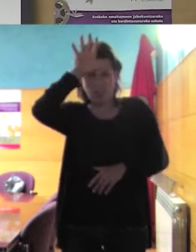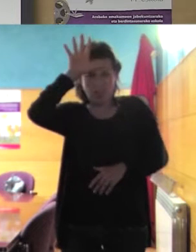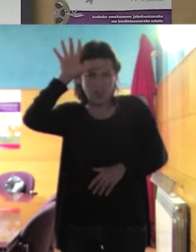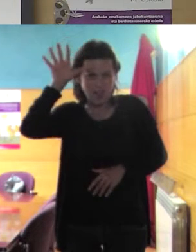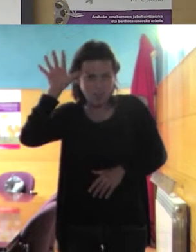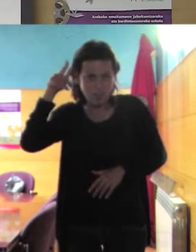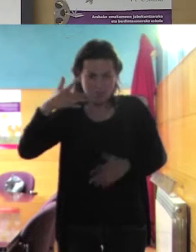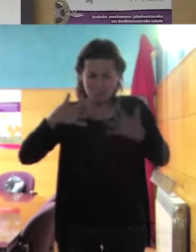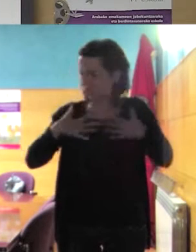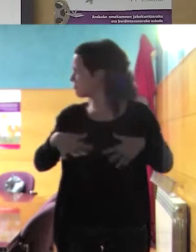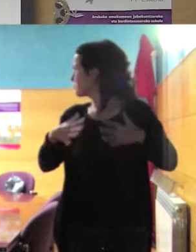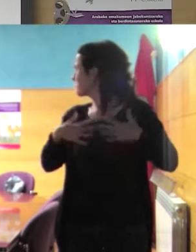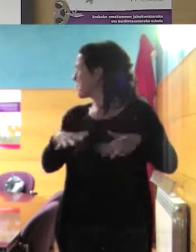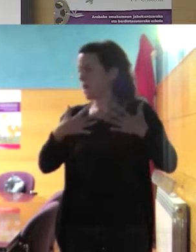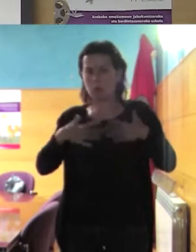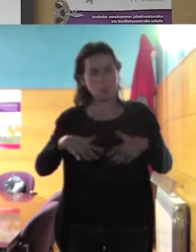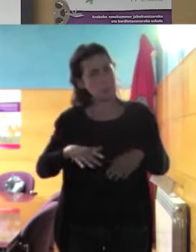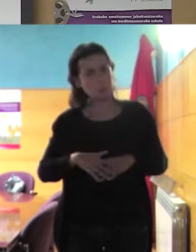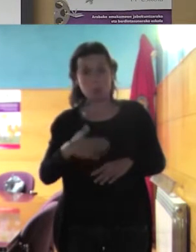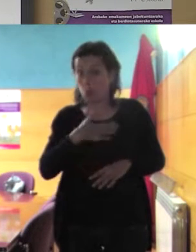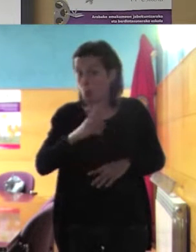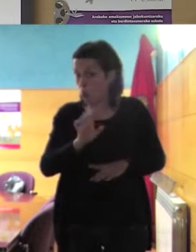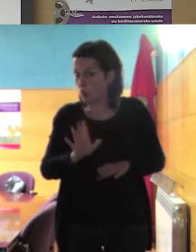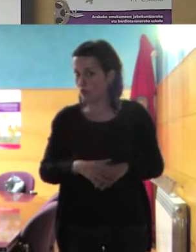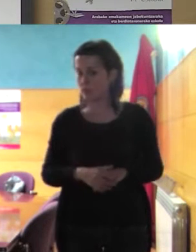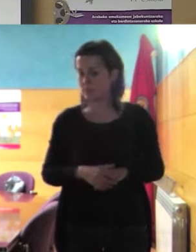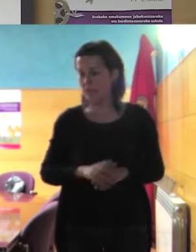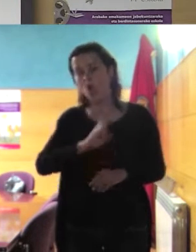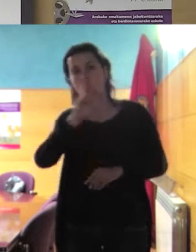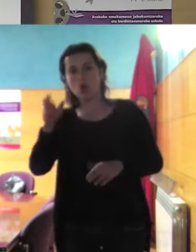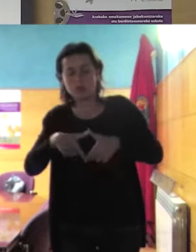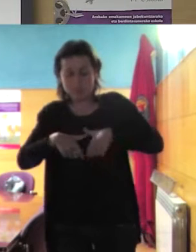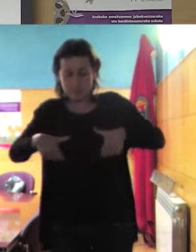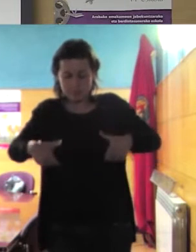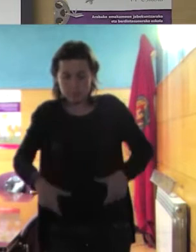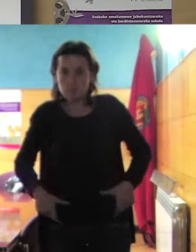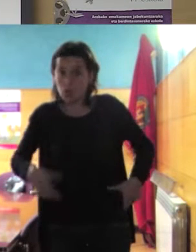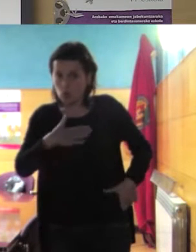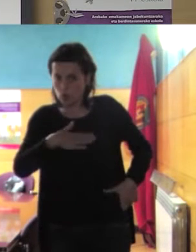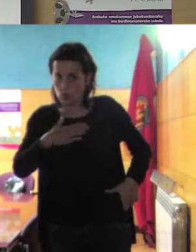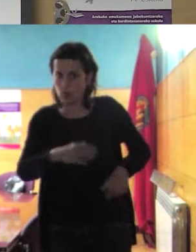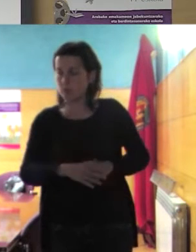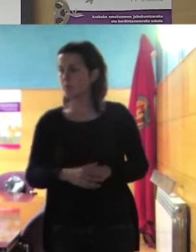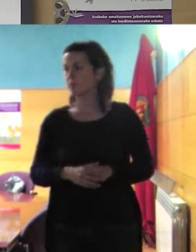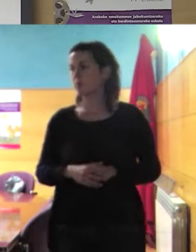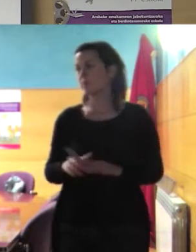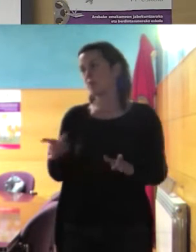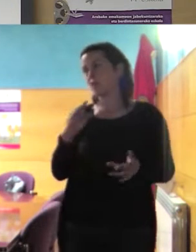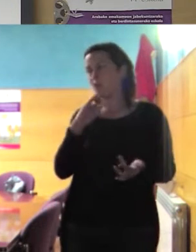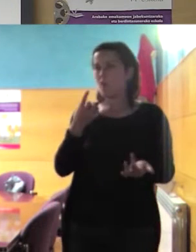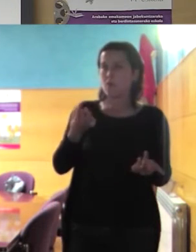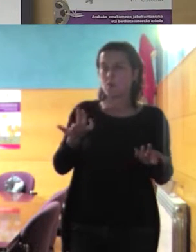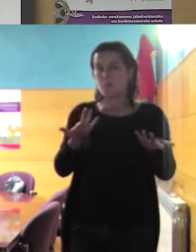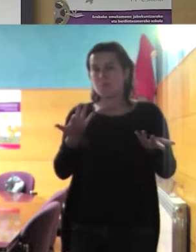muy incómodo sí, sí lo otro es más cómodo ¿te parece? no, no yo sí, sí